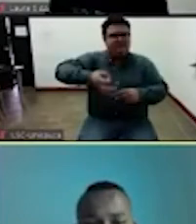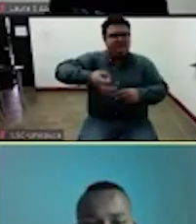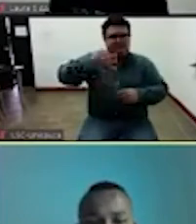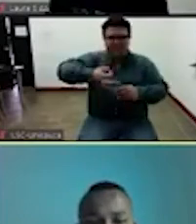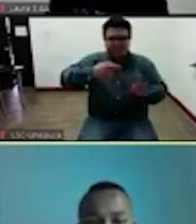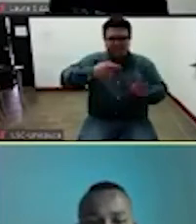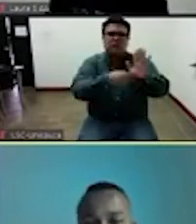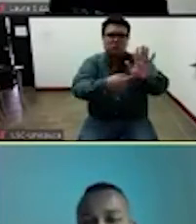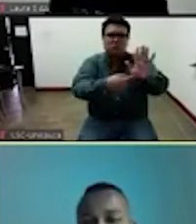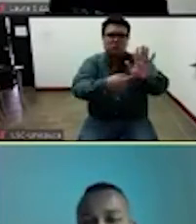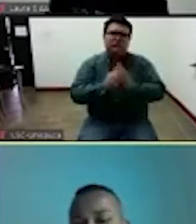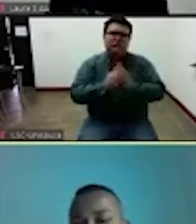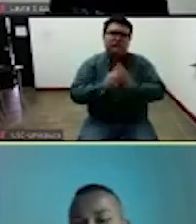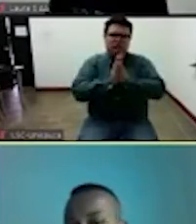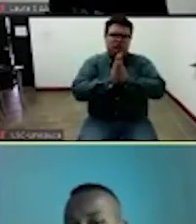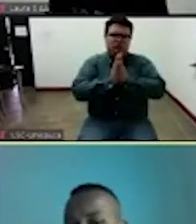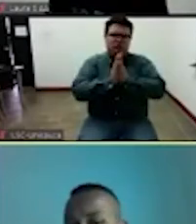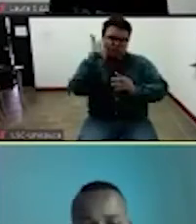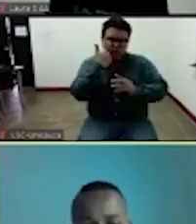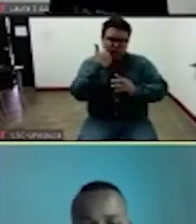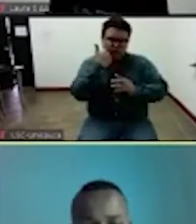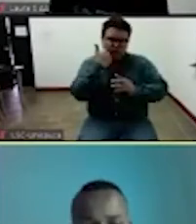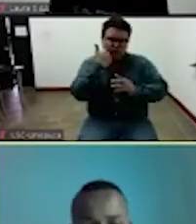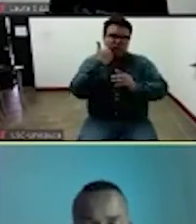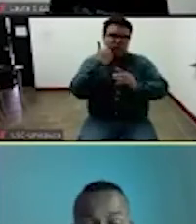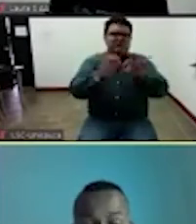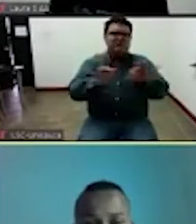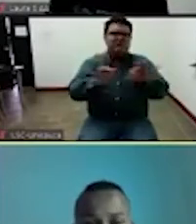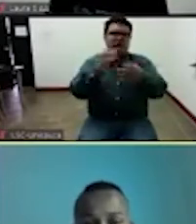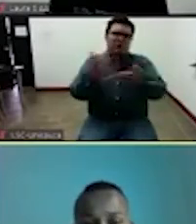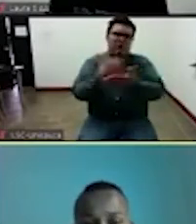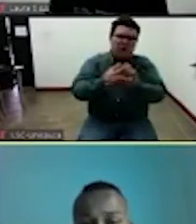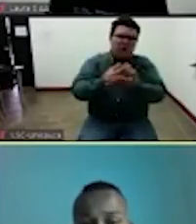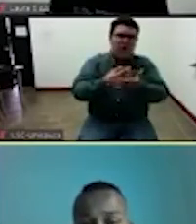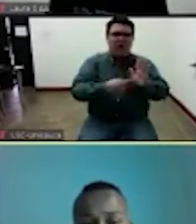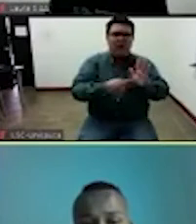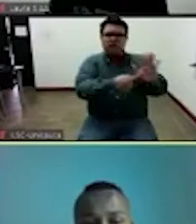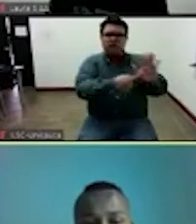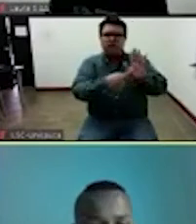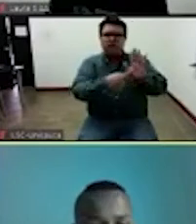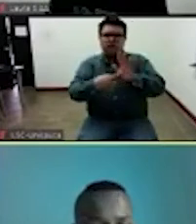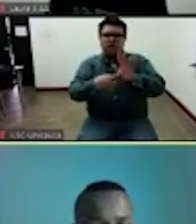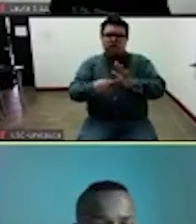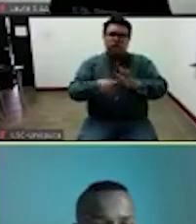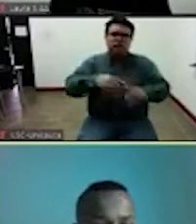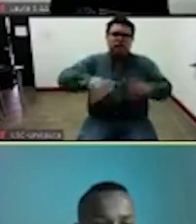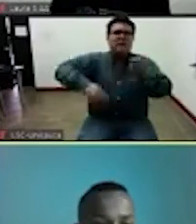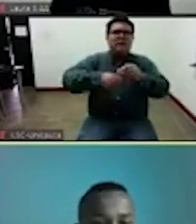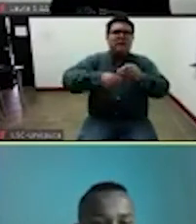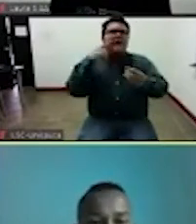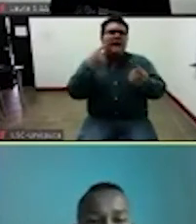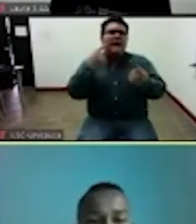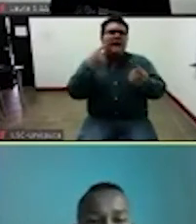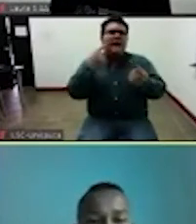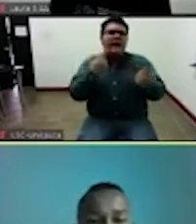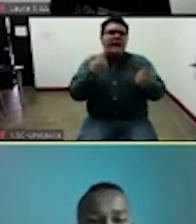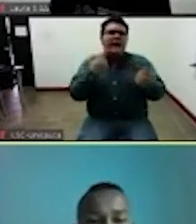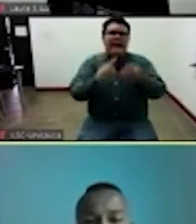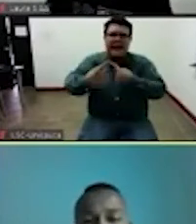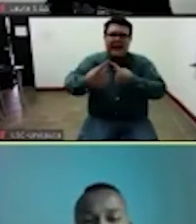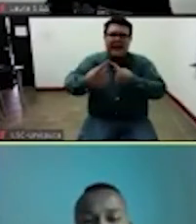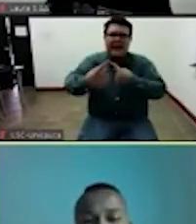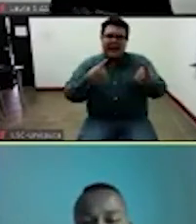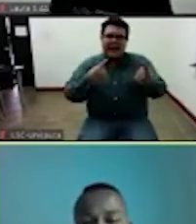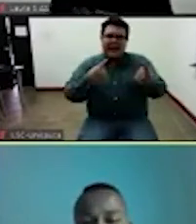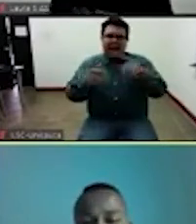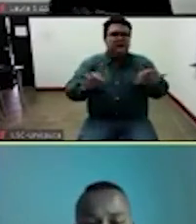favor quiero hacer esta presentación o más bien un como una serie de conversas para dejar como